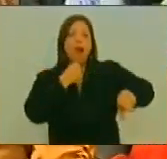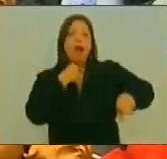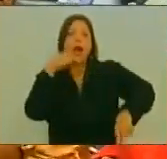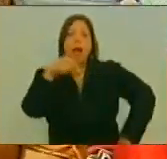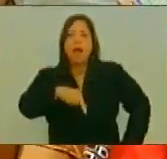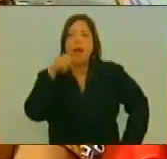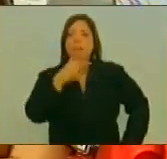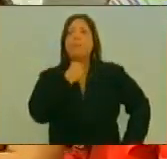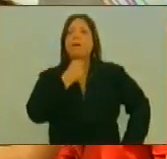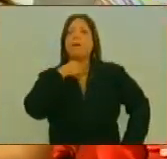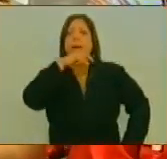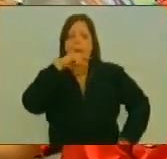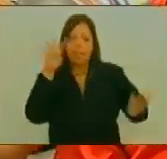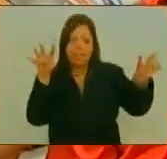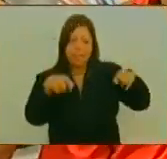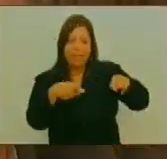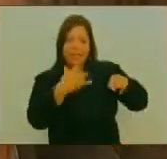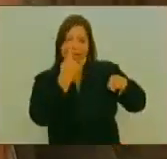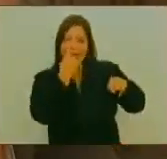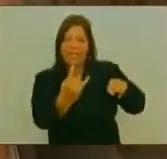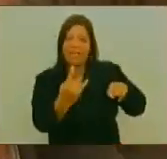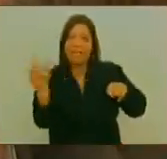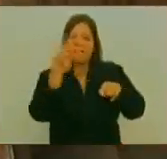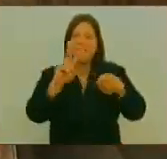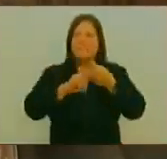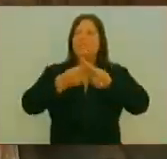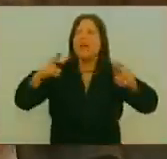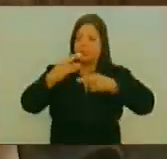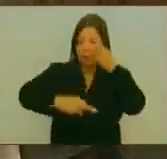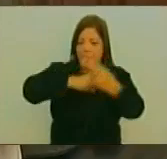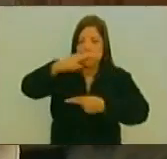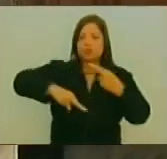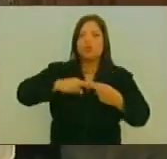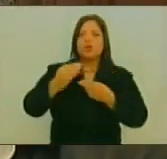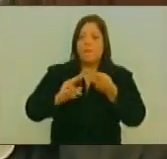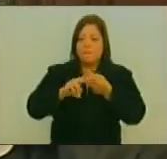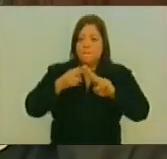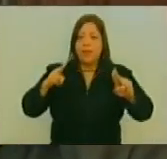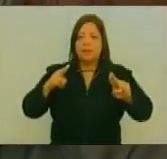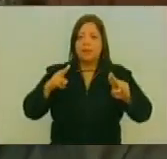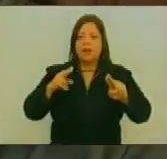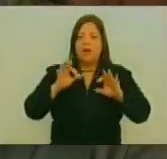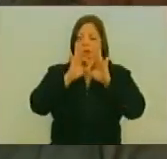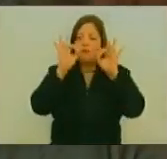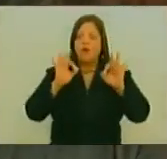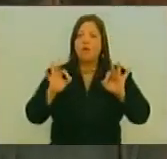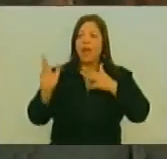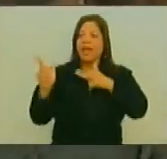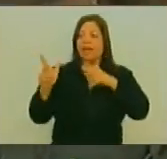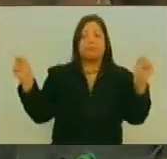Construir La paz Y la revolución De otra forma